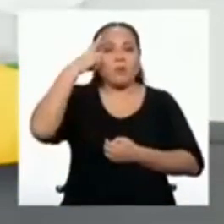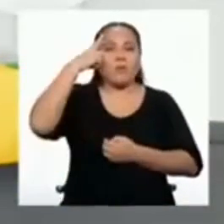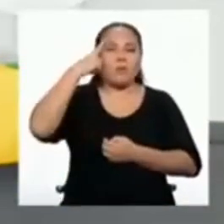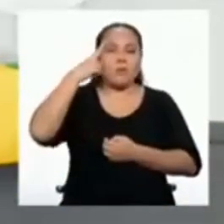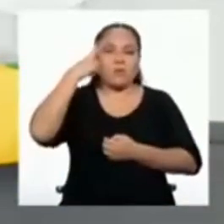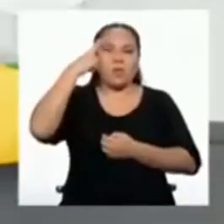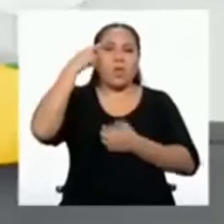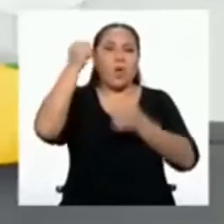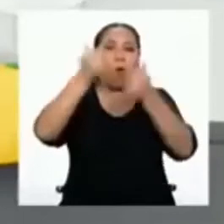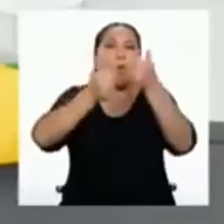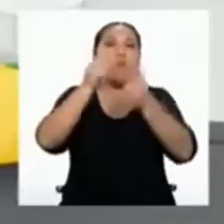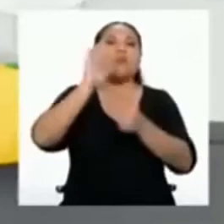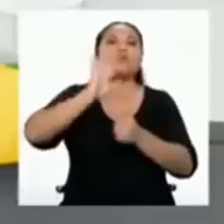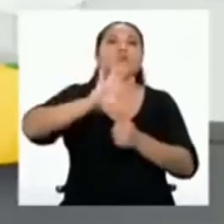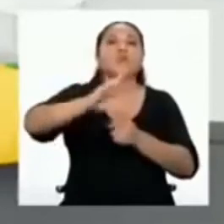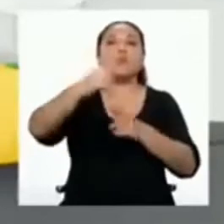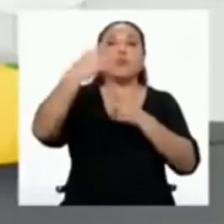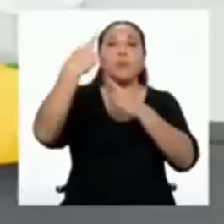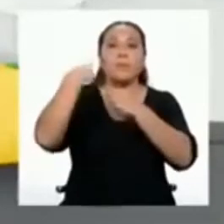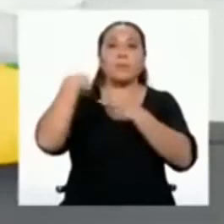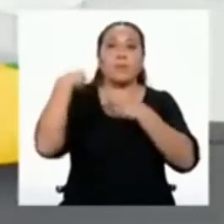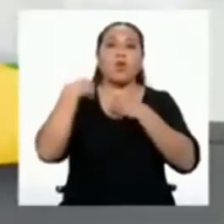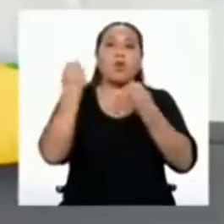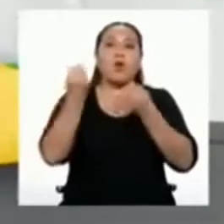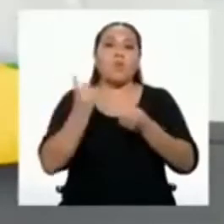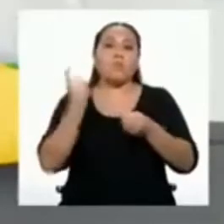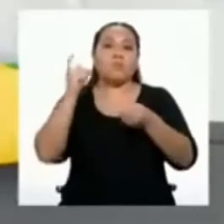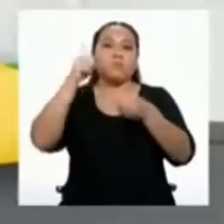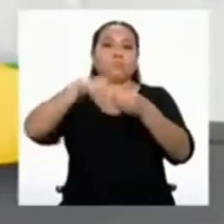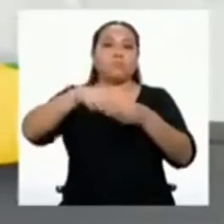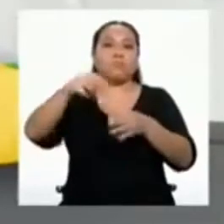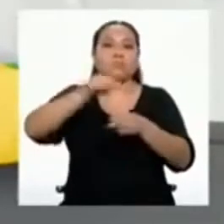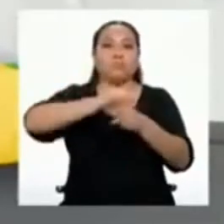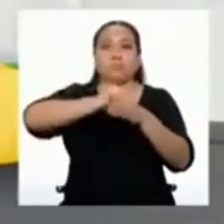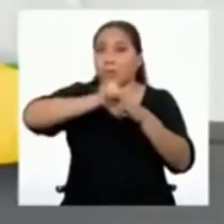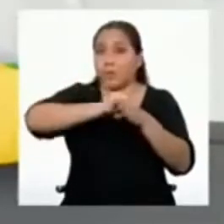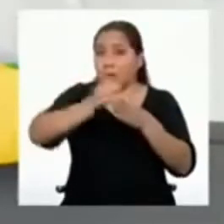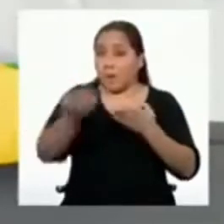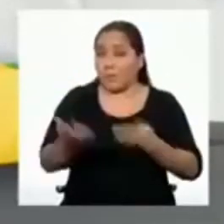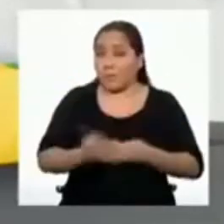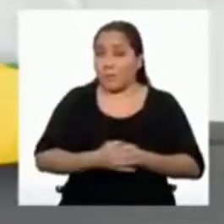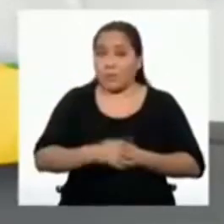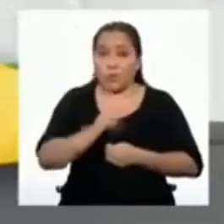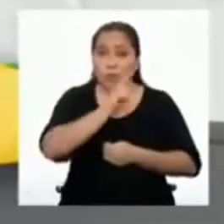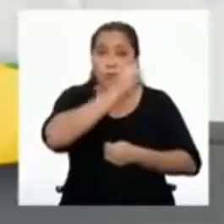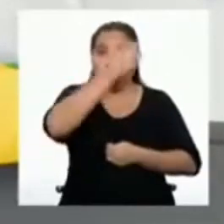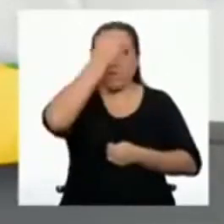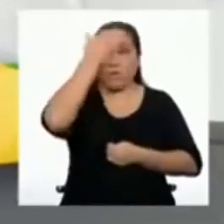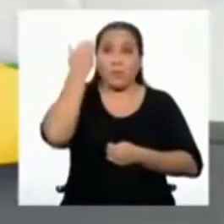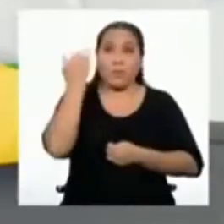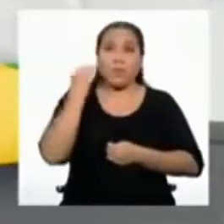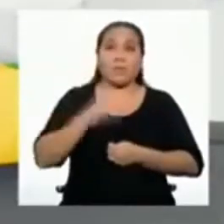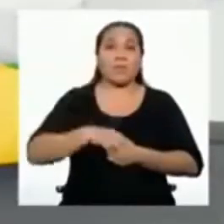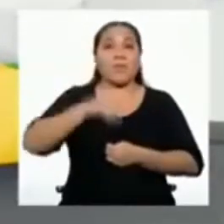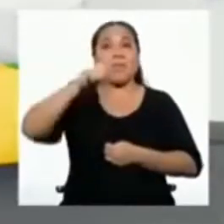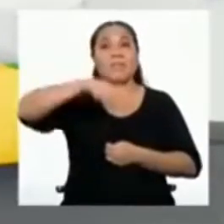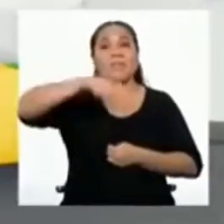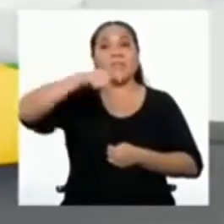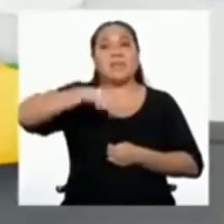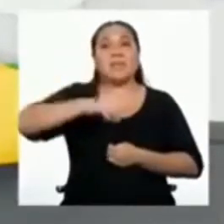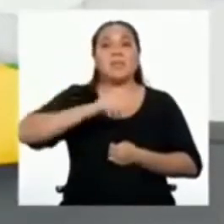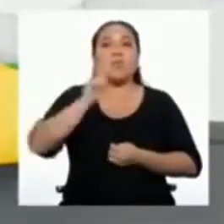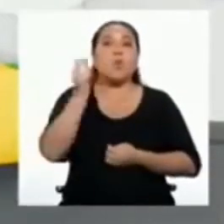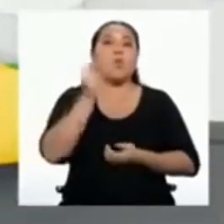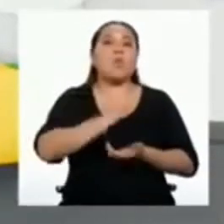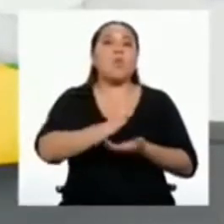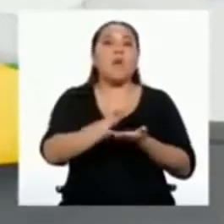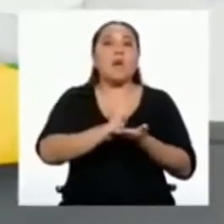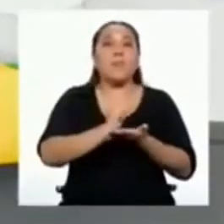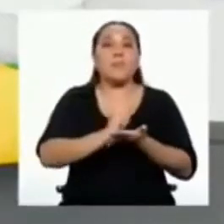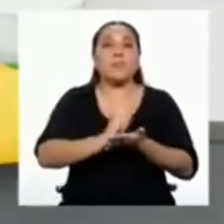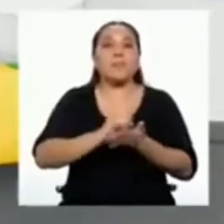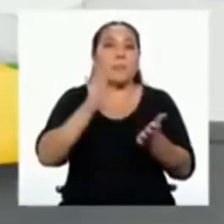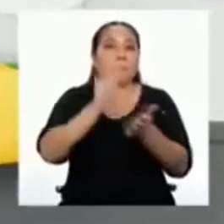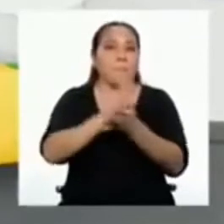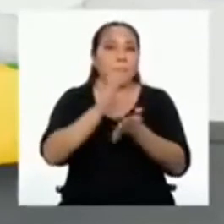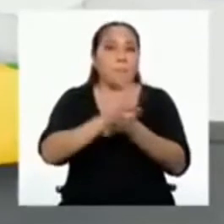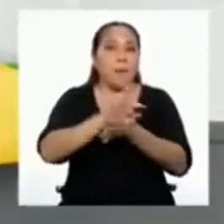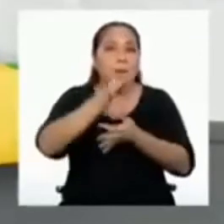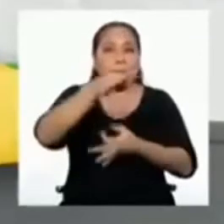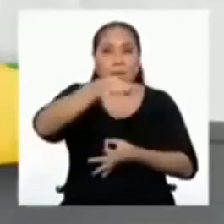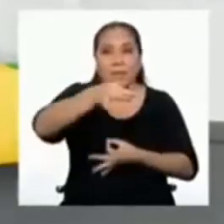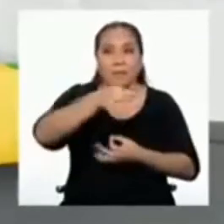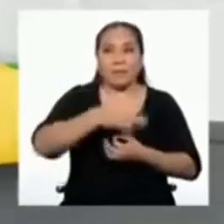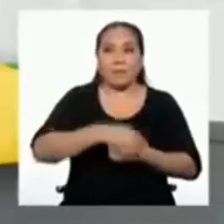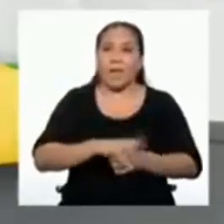responsabilidades y cómo las ponemos en práctica. No olvides que necesitarás tener a la mano un lápiz y papel.